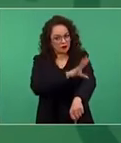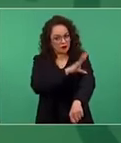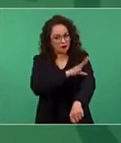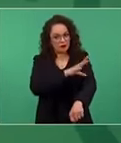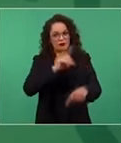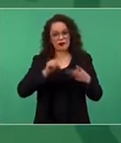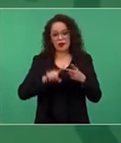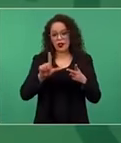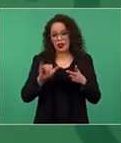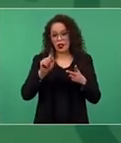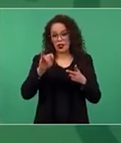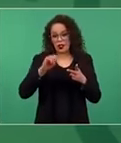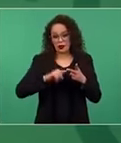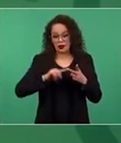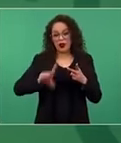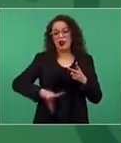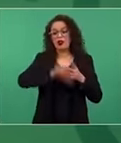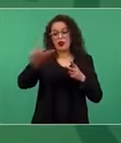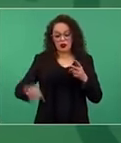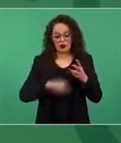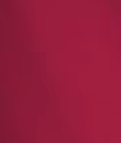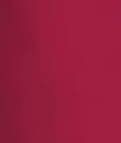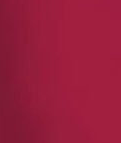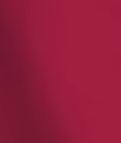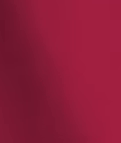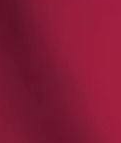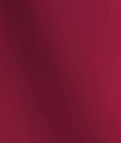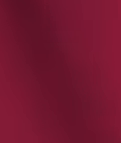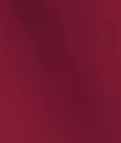litio y ya después vemos lo demás.